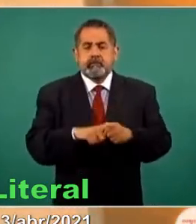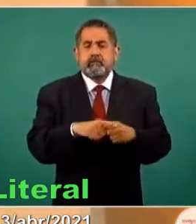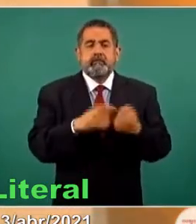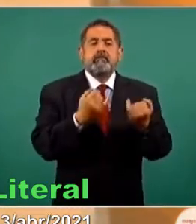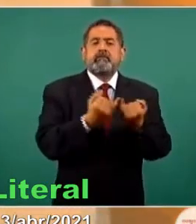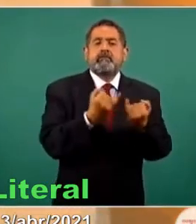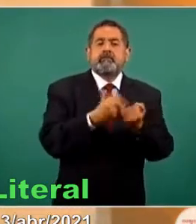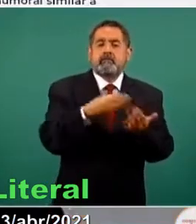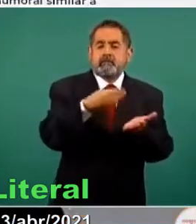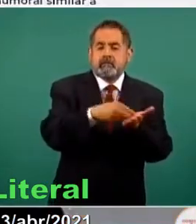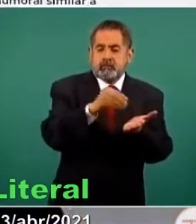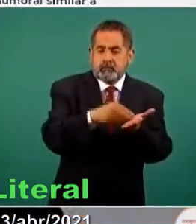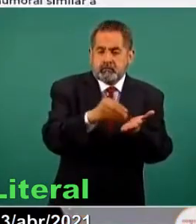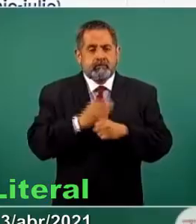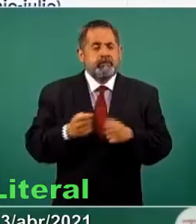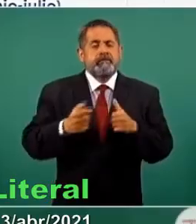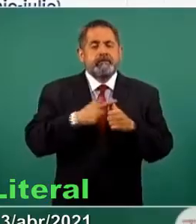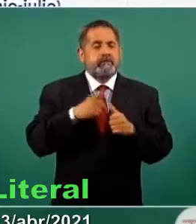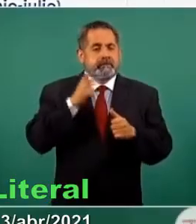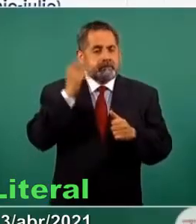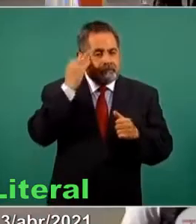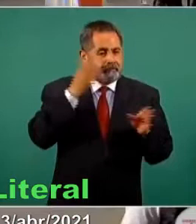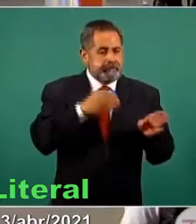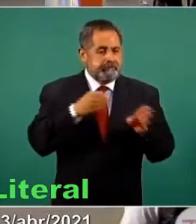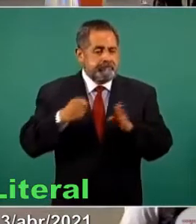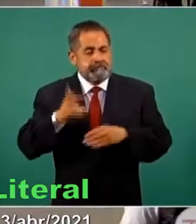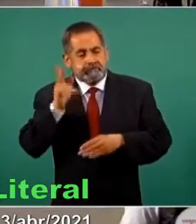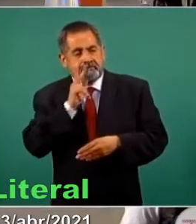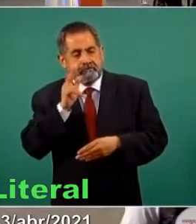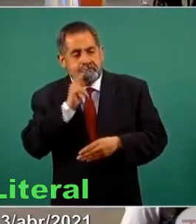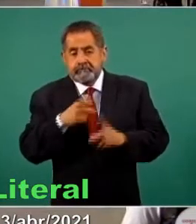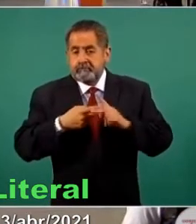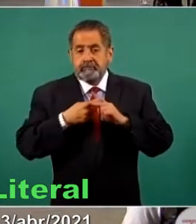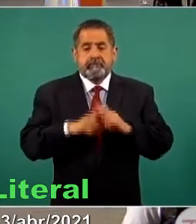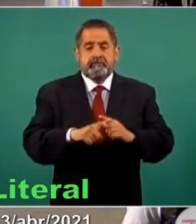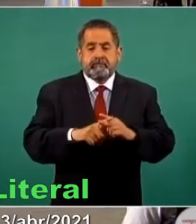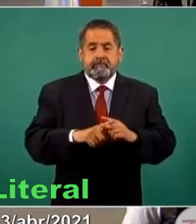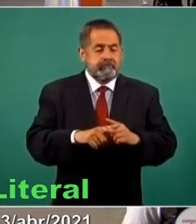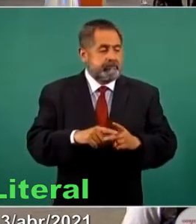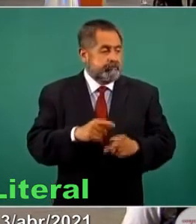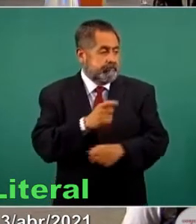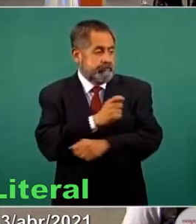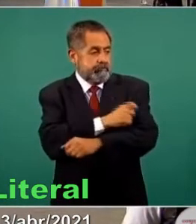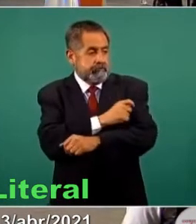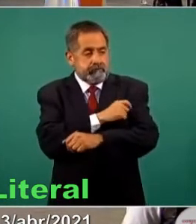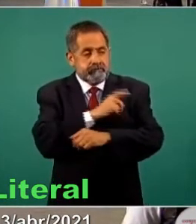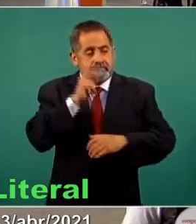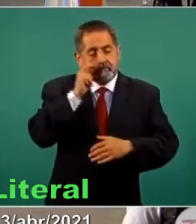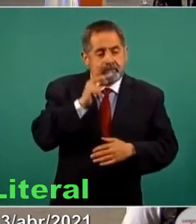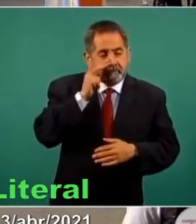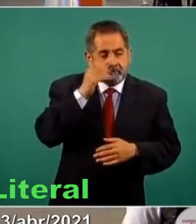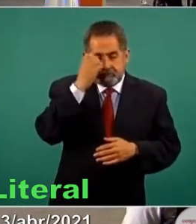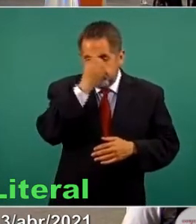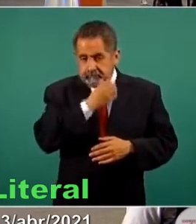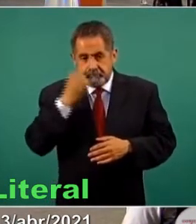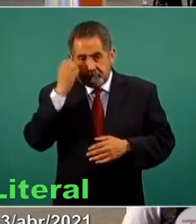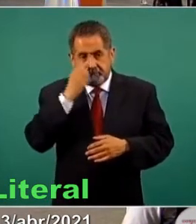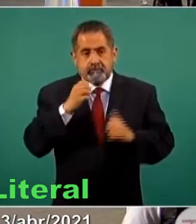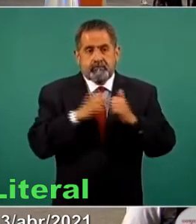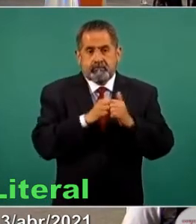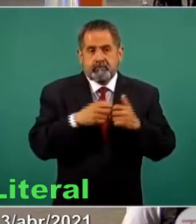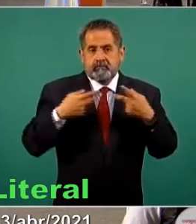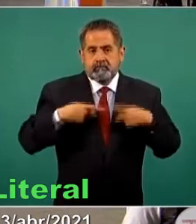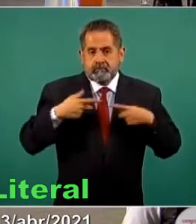inmunológico muy similar al humano para probar de inicio la seguridad de este desarrollo vacunal ya en